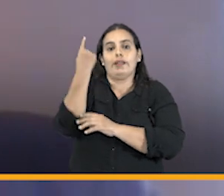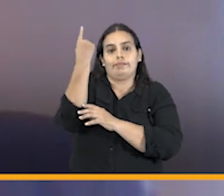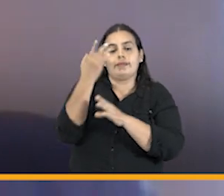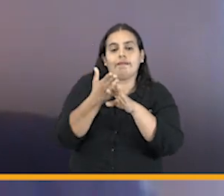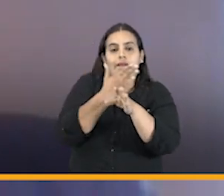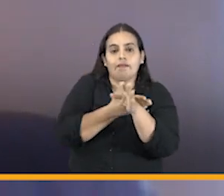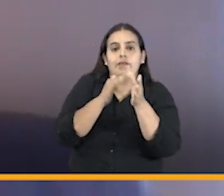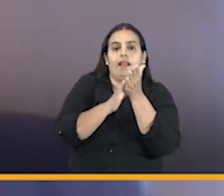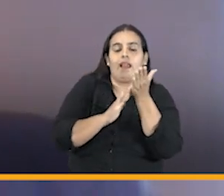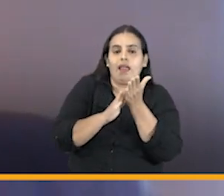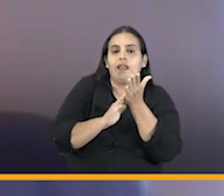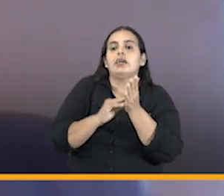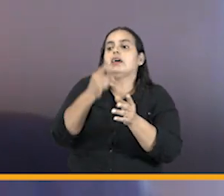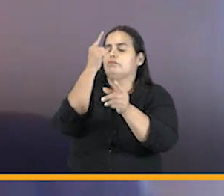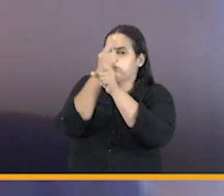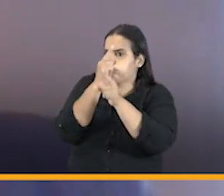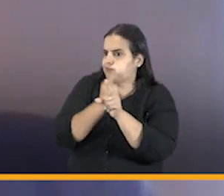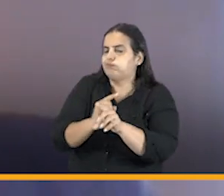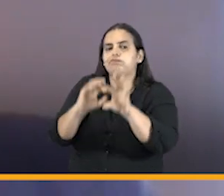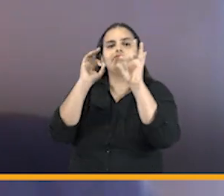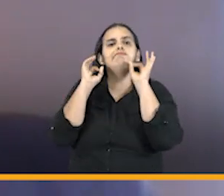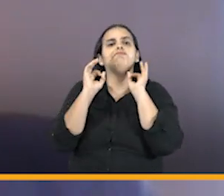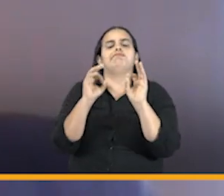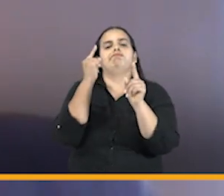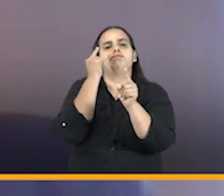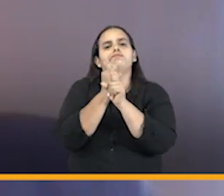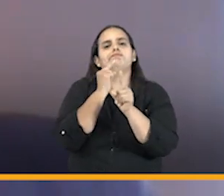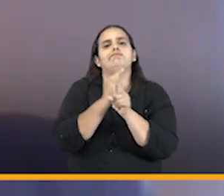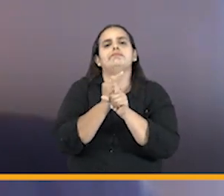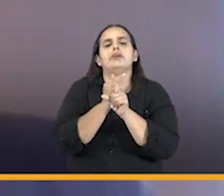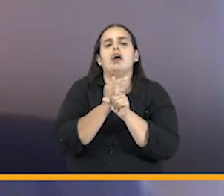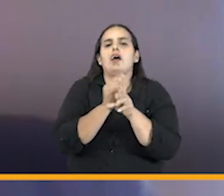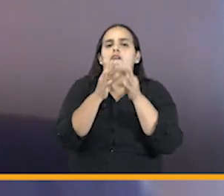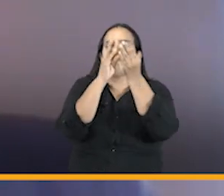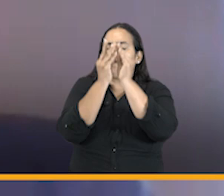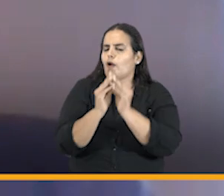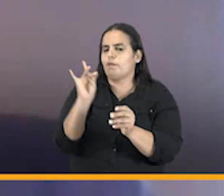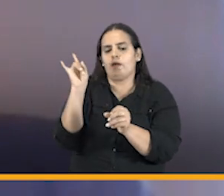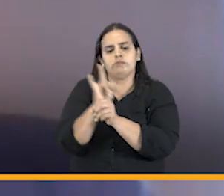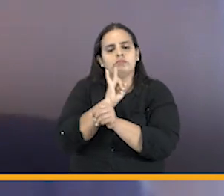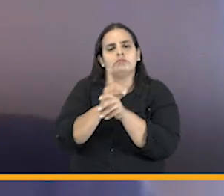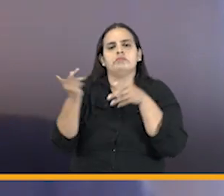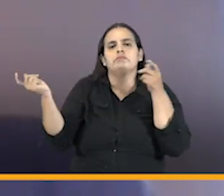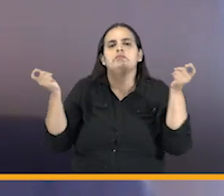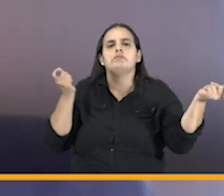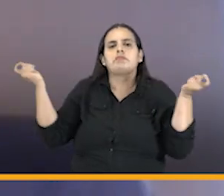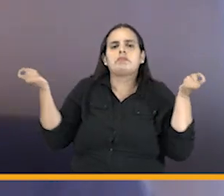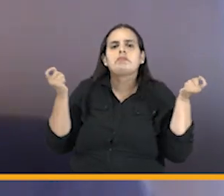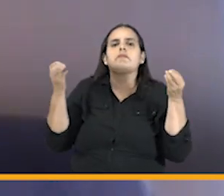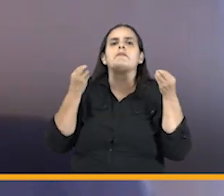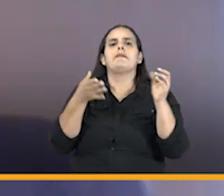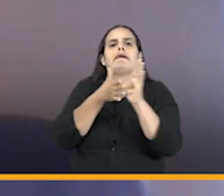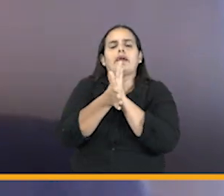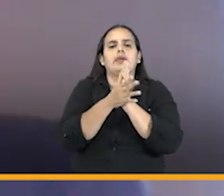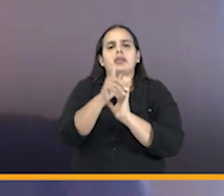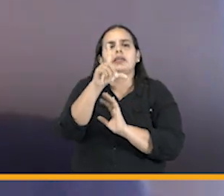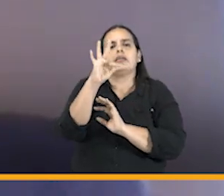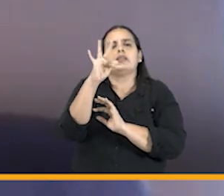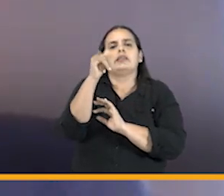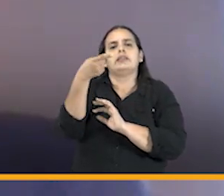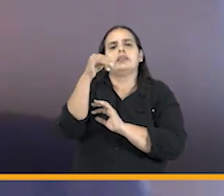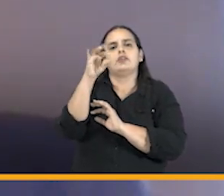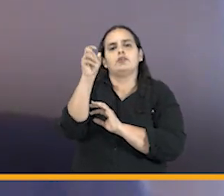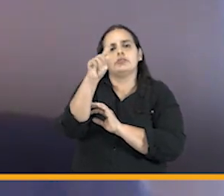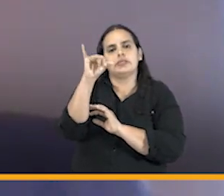prevención son eficientes y son un mecanismo útil de control de la litigiosidad